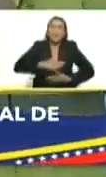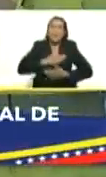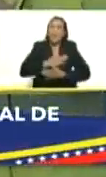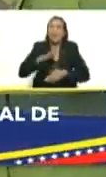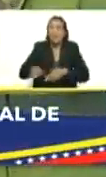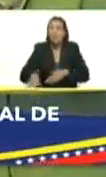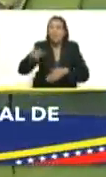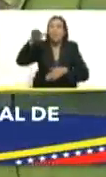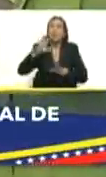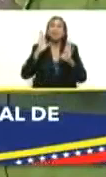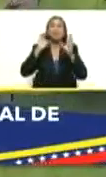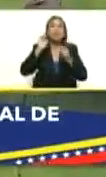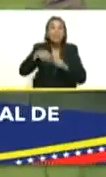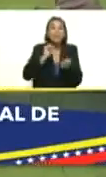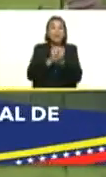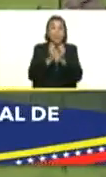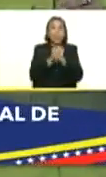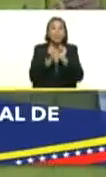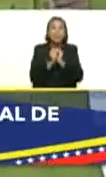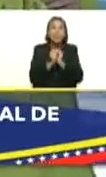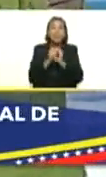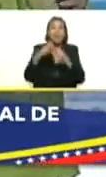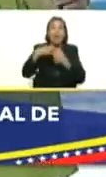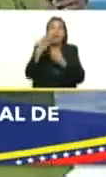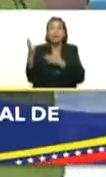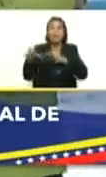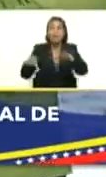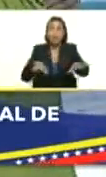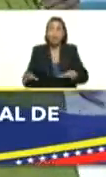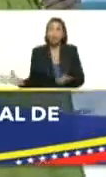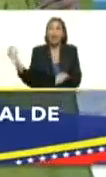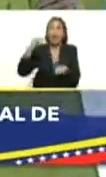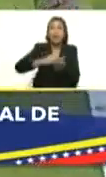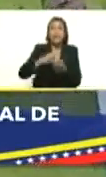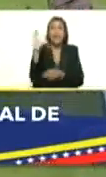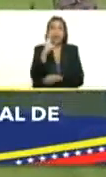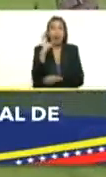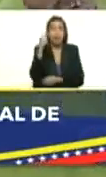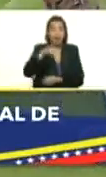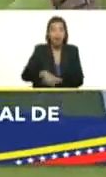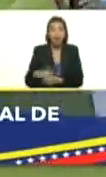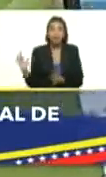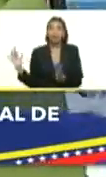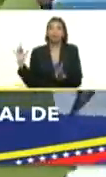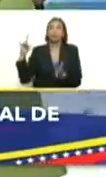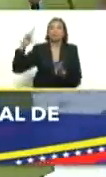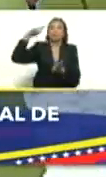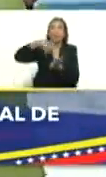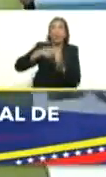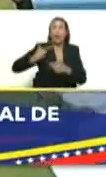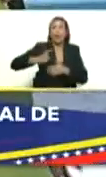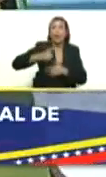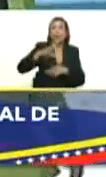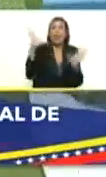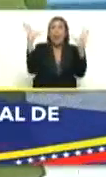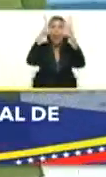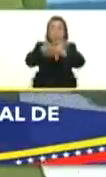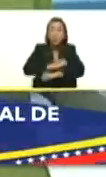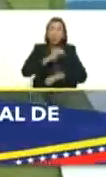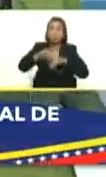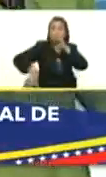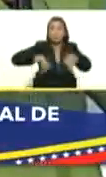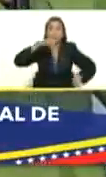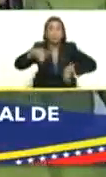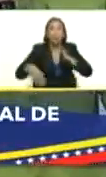bueno también hay deportistas que vienen de afuera sin ser de la UCB que entrenan acá gente que viene en las noches venía a hacer submarinismo